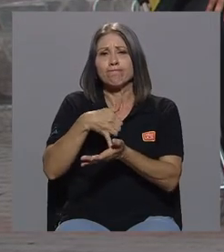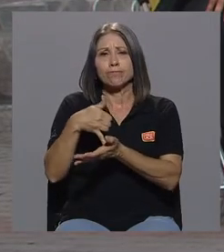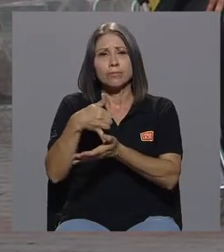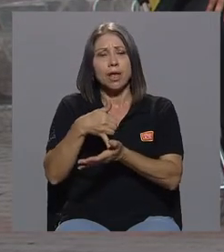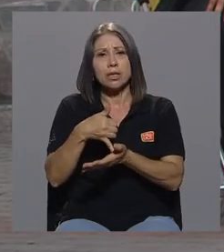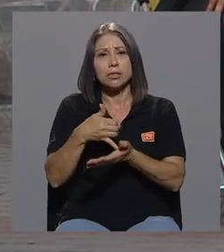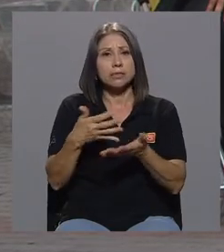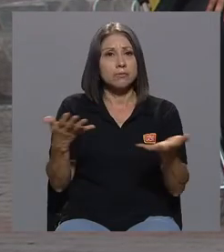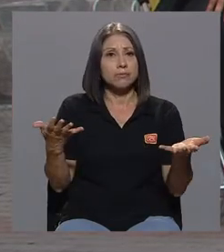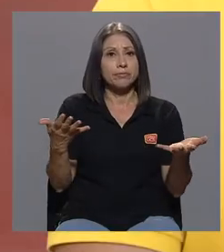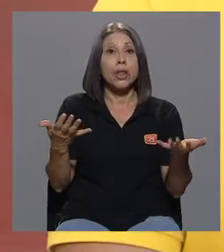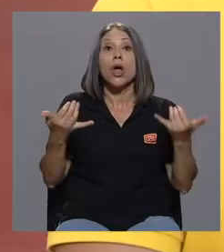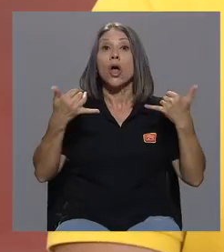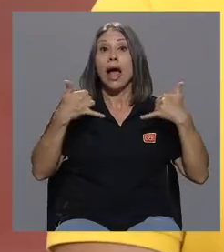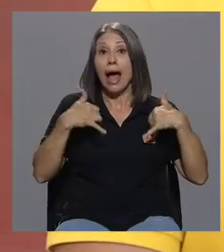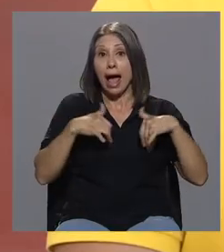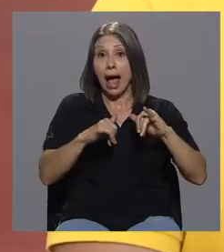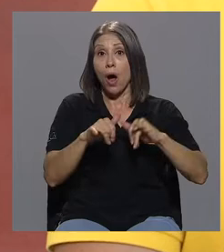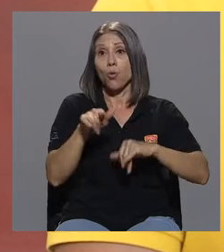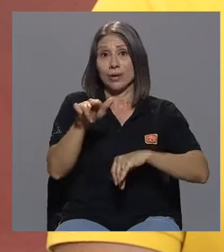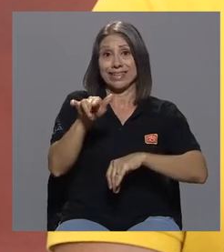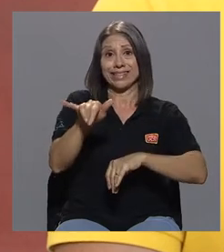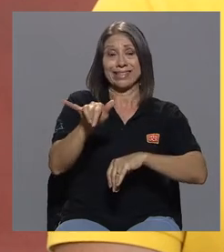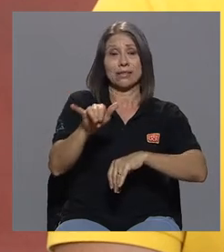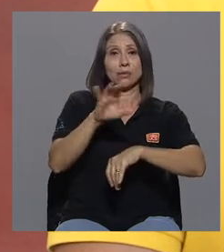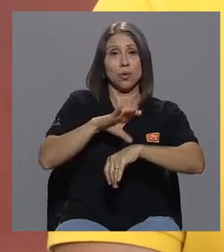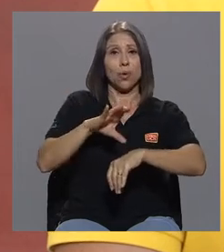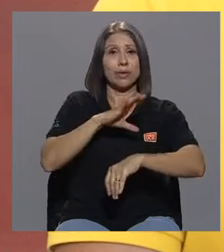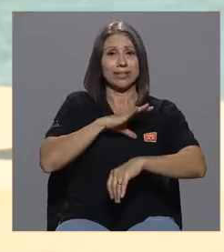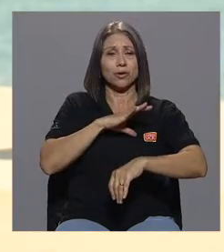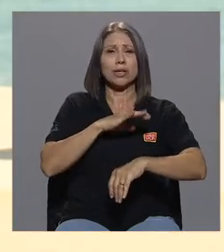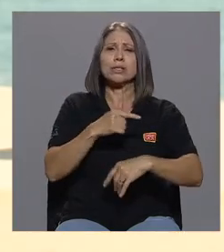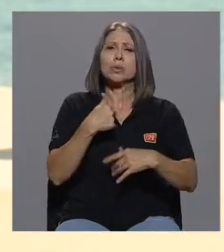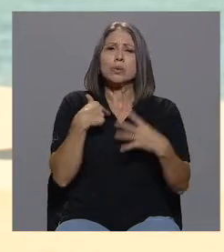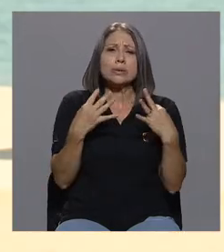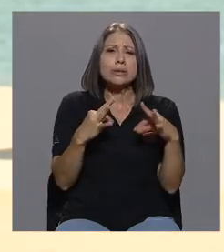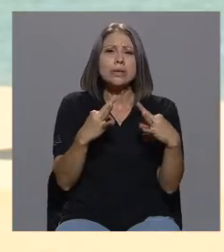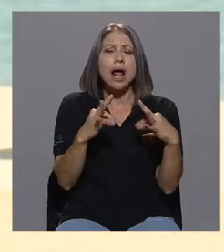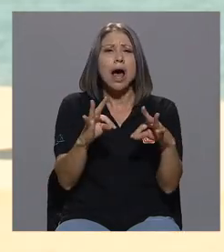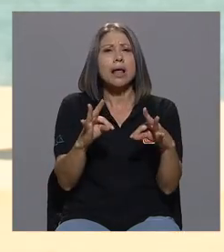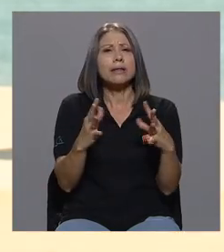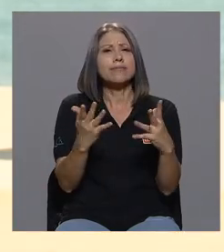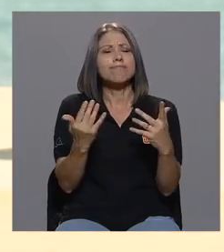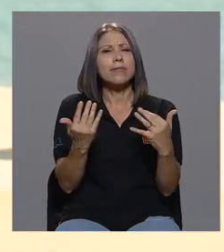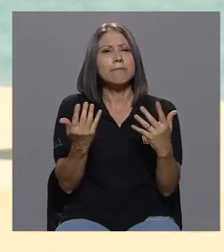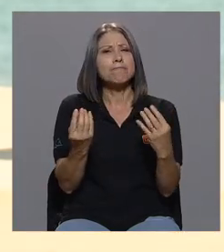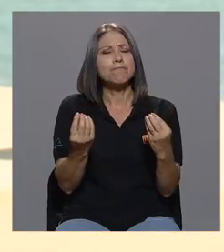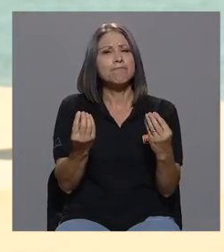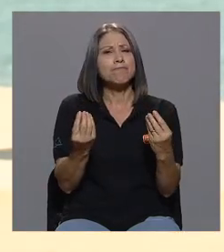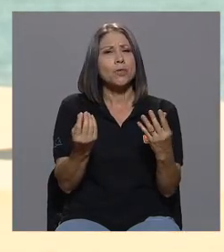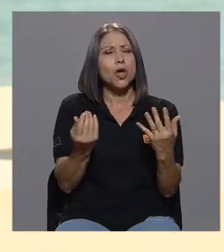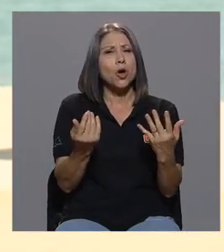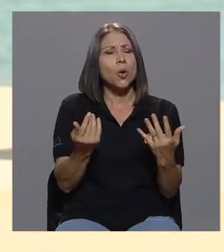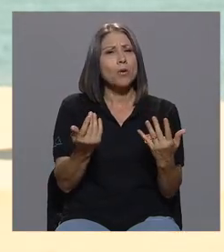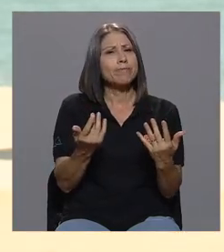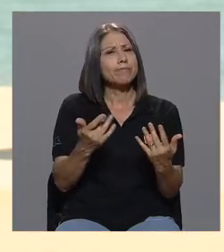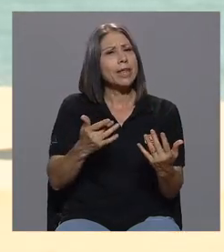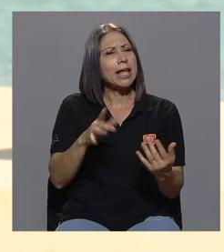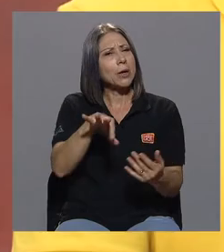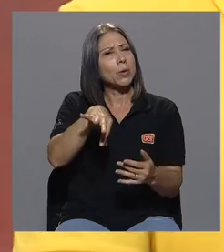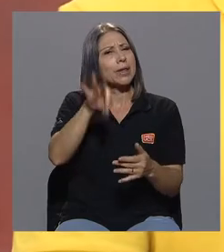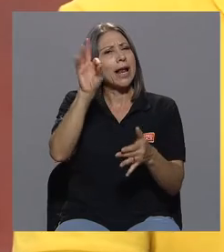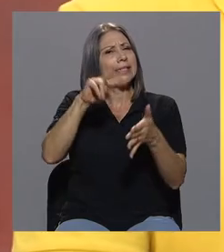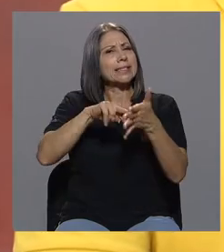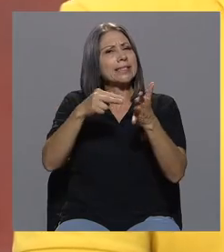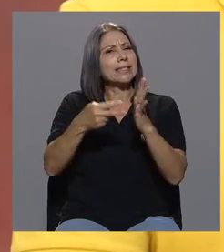Aún en esas condiciones, pues, uno trata como de encontrarle sentido a la vida. A mí me gusta